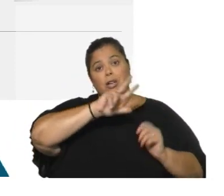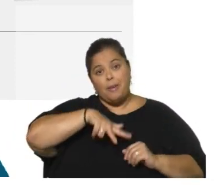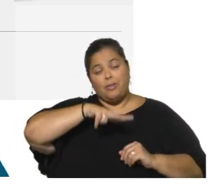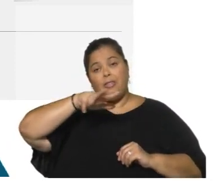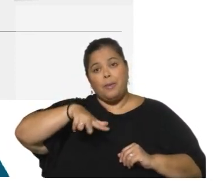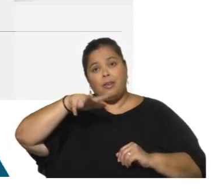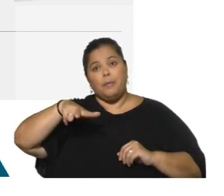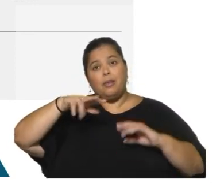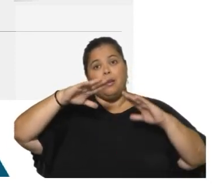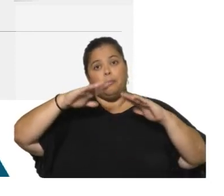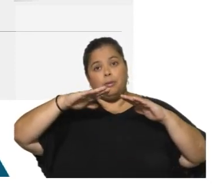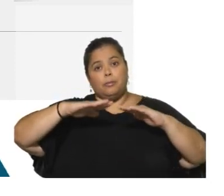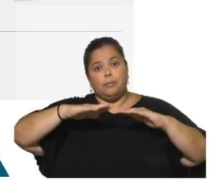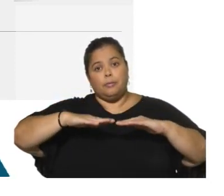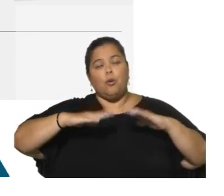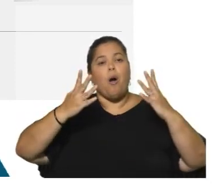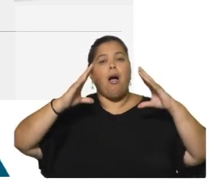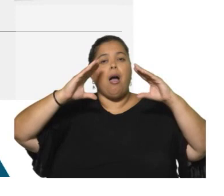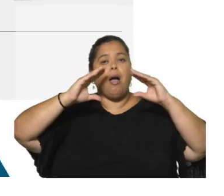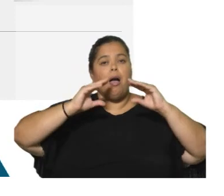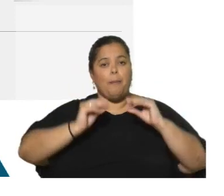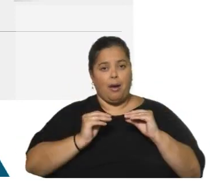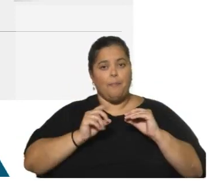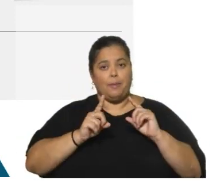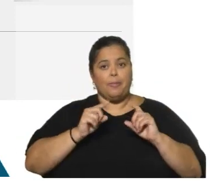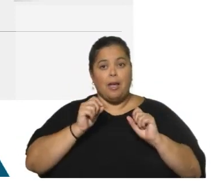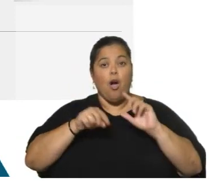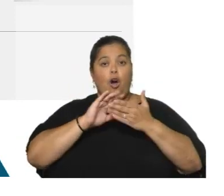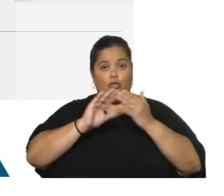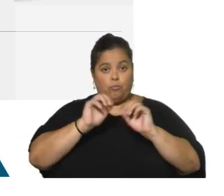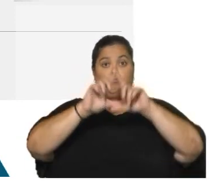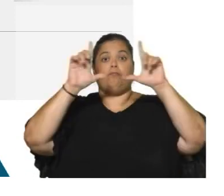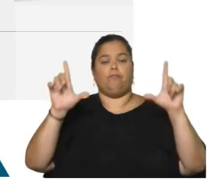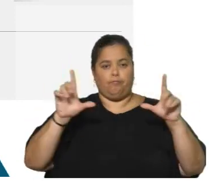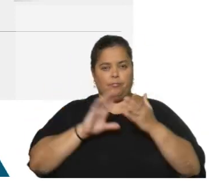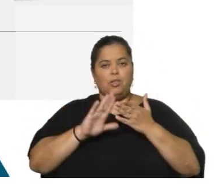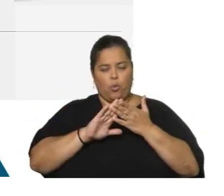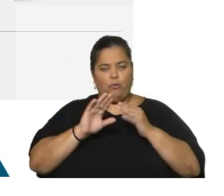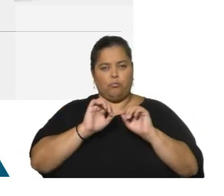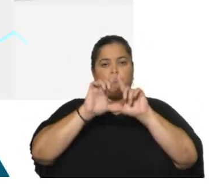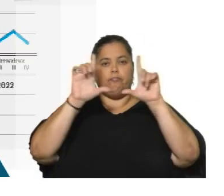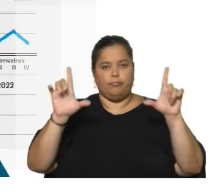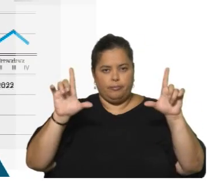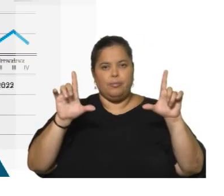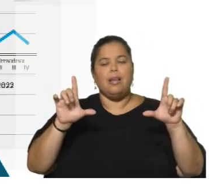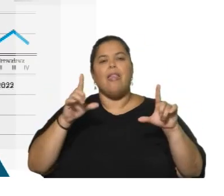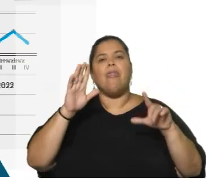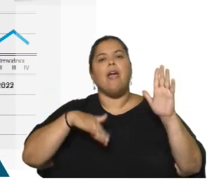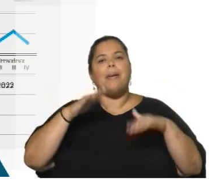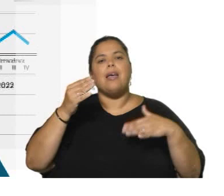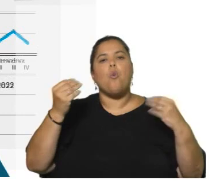volvemos a ampliar la foto ahora, podemos ver esta evolución en la placa siguiente, desagregada por actividades